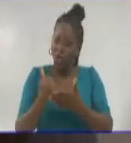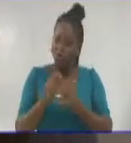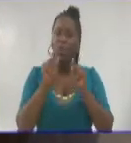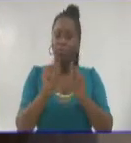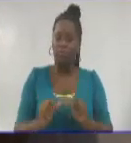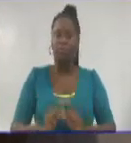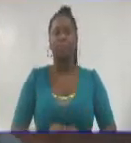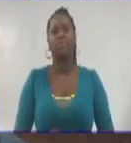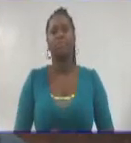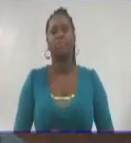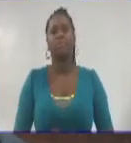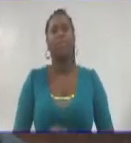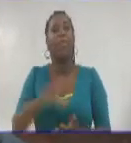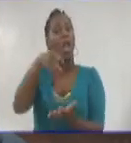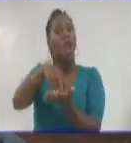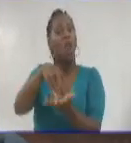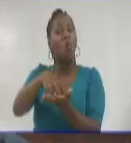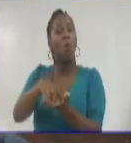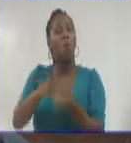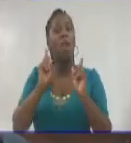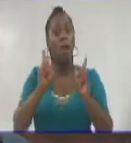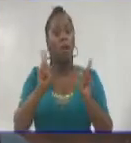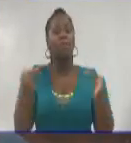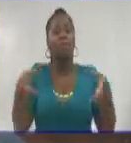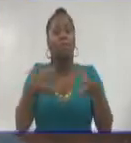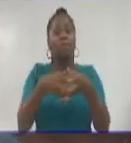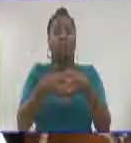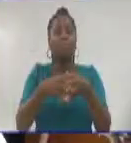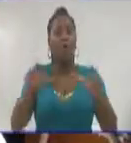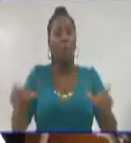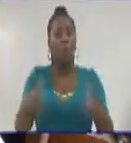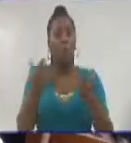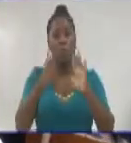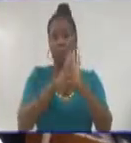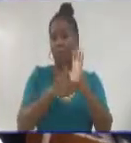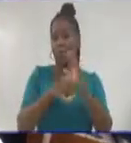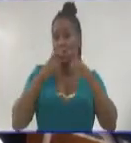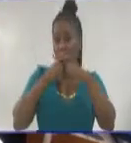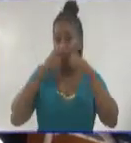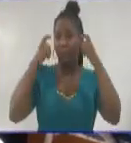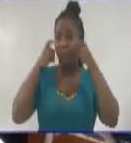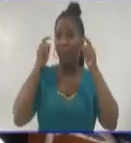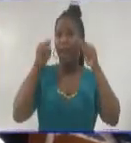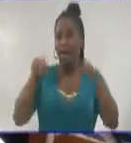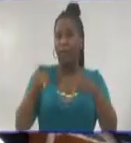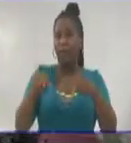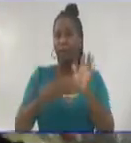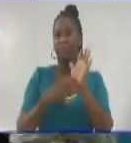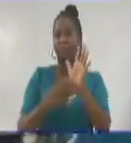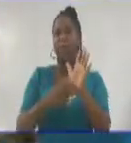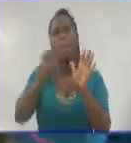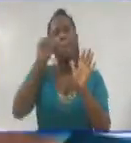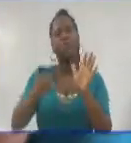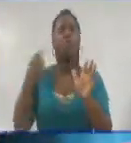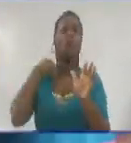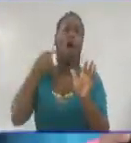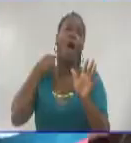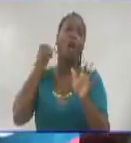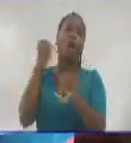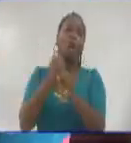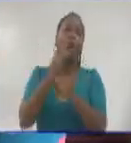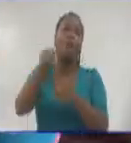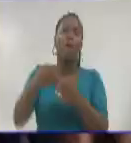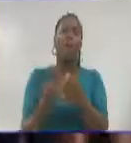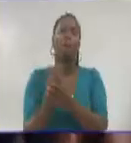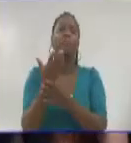En la cita, desarrollada conforme a los protocolos sanitarios vigentes en el municipio, fueron estimulados los fundadores del Matachín y se